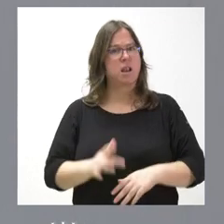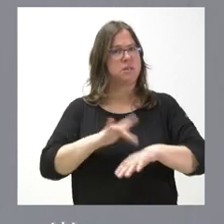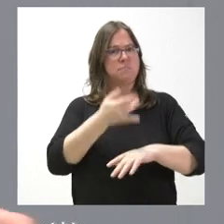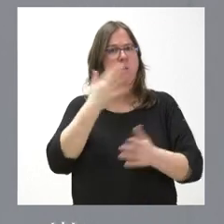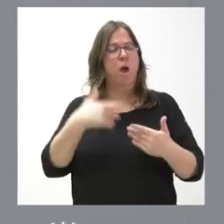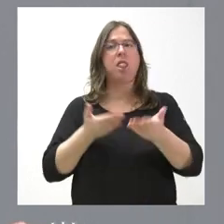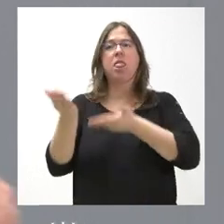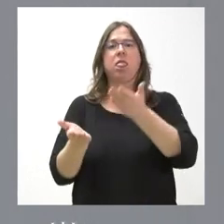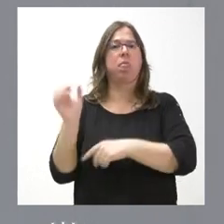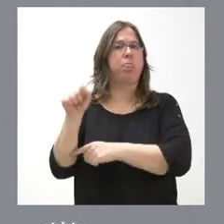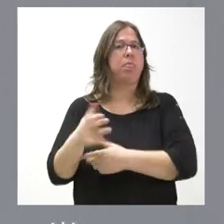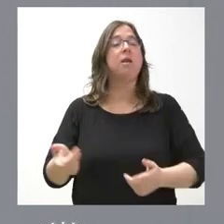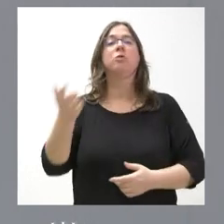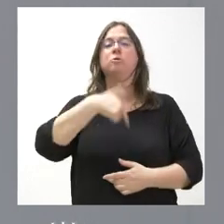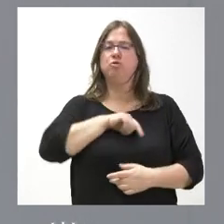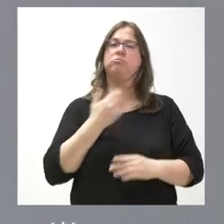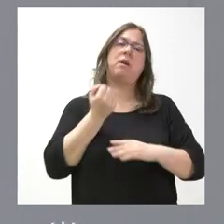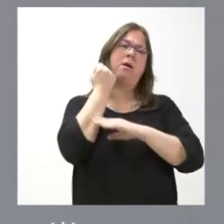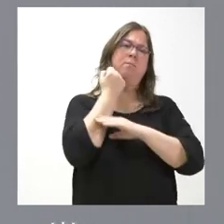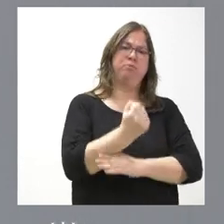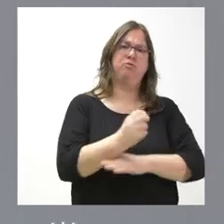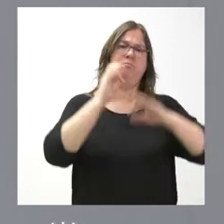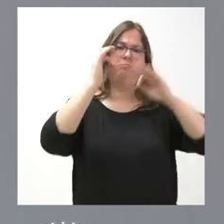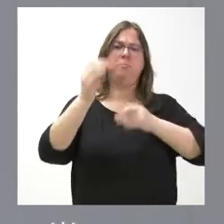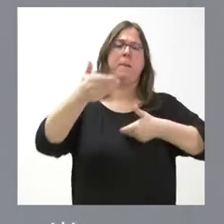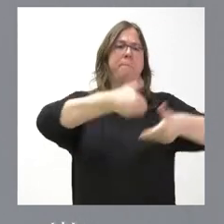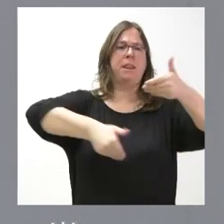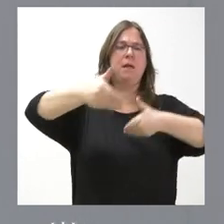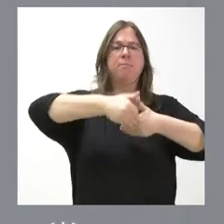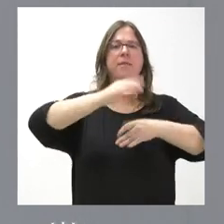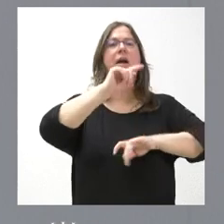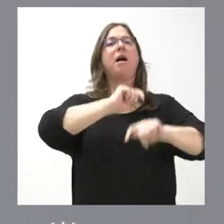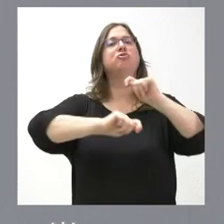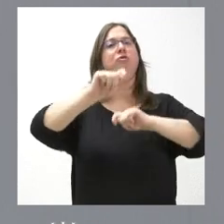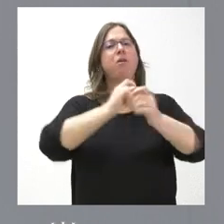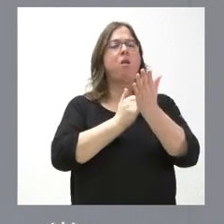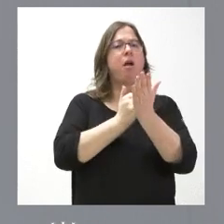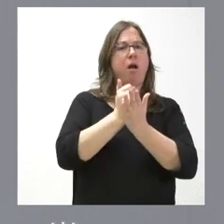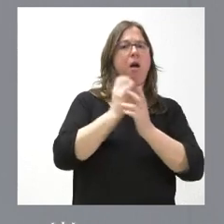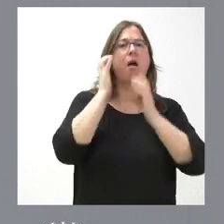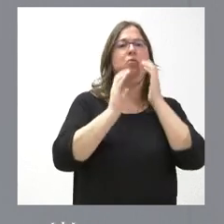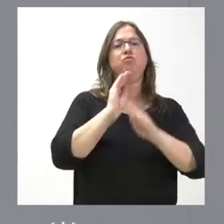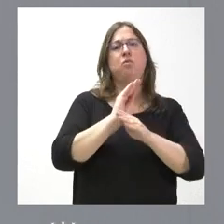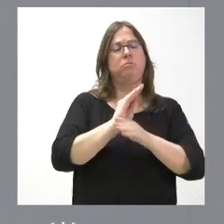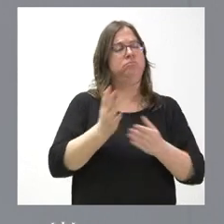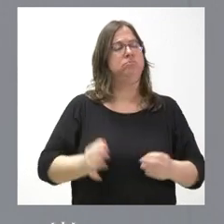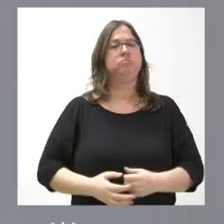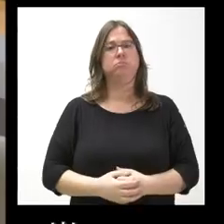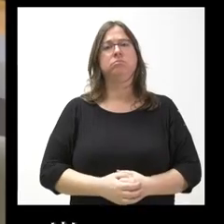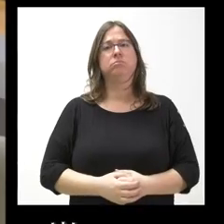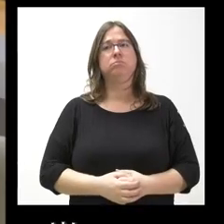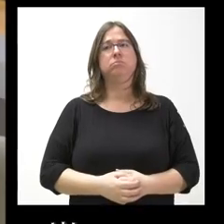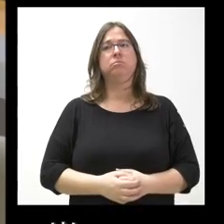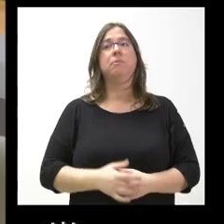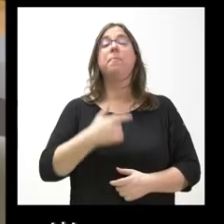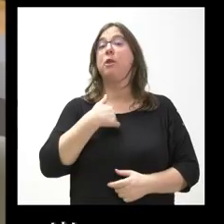peticiones y nosotros estamos muy del lado de las peticiones de las organizaciones agrarias de los agricultores y los ganaderos de Castilla y León. No podemos